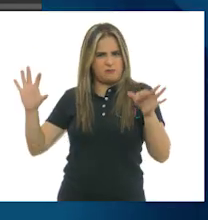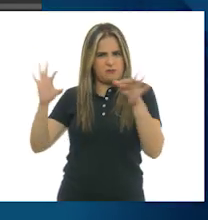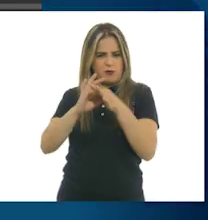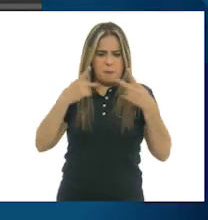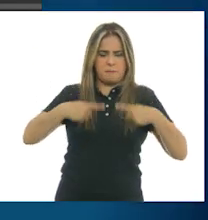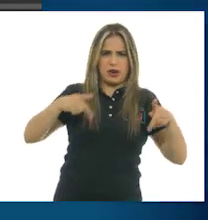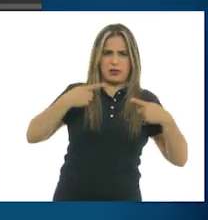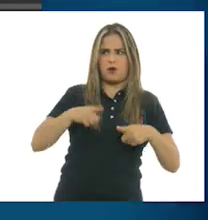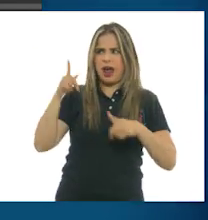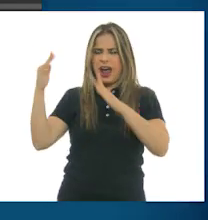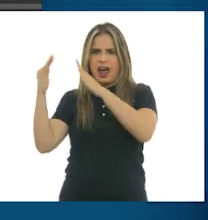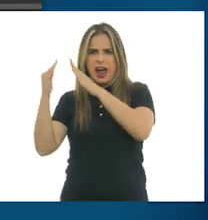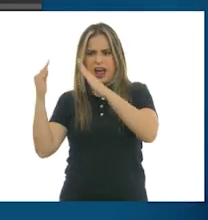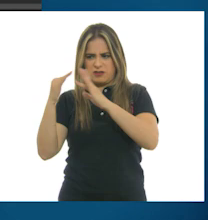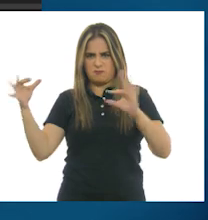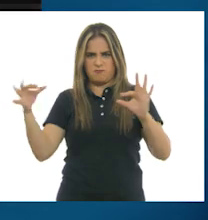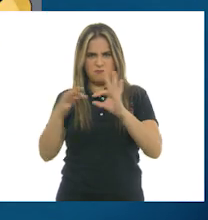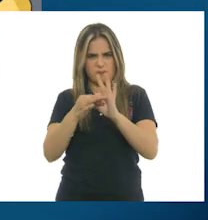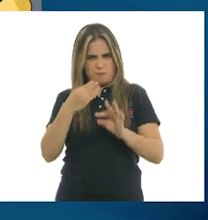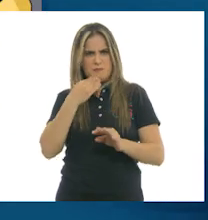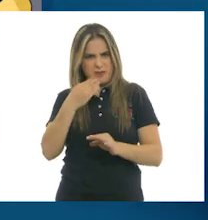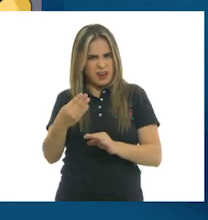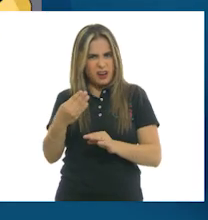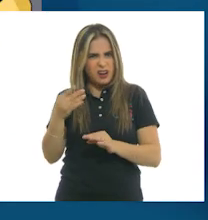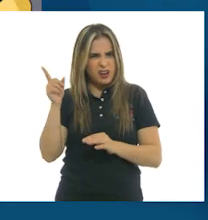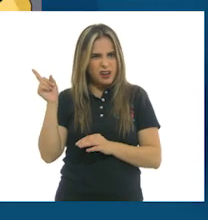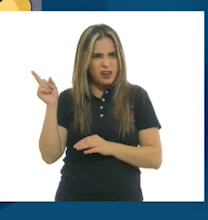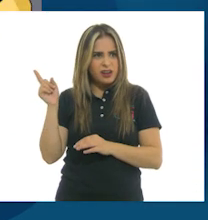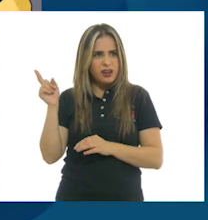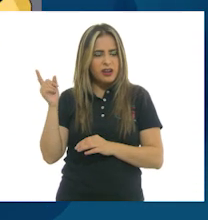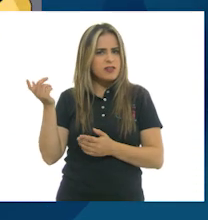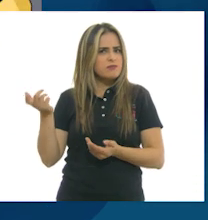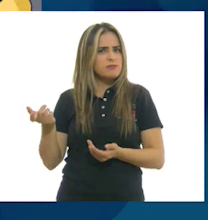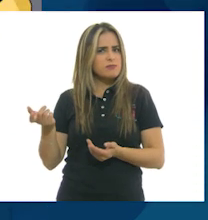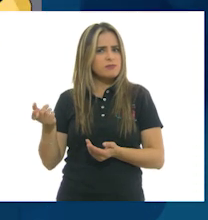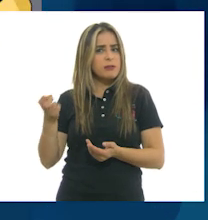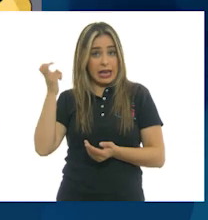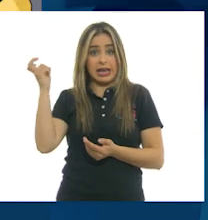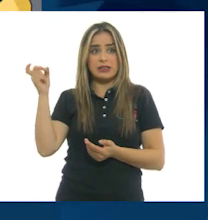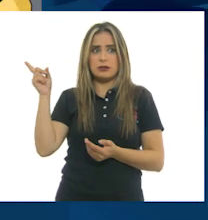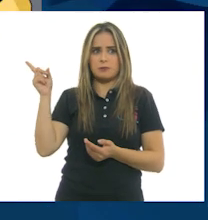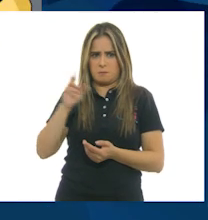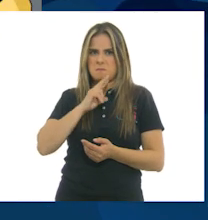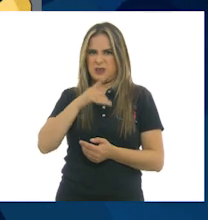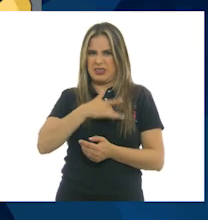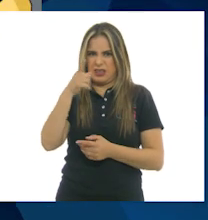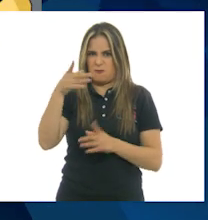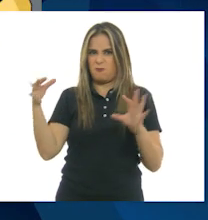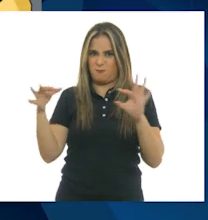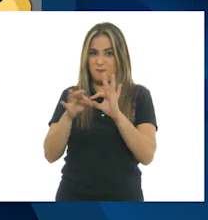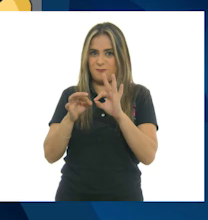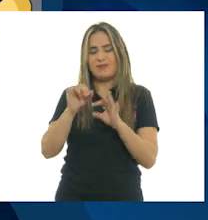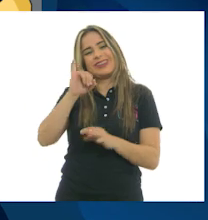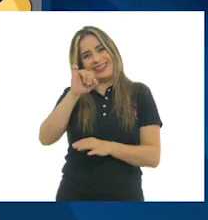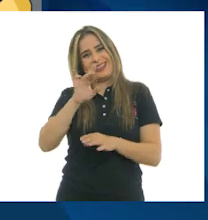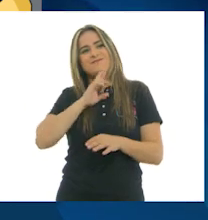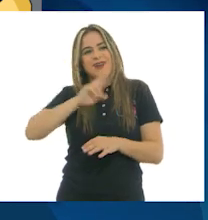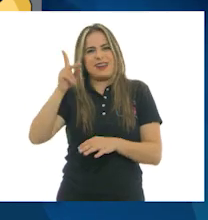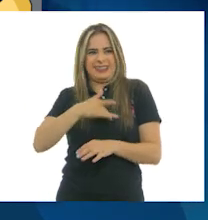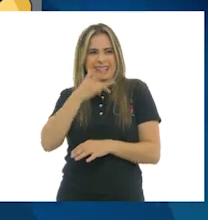esto, si solamente vamos a hablar de la forma? ¿Esto funciona mejor? Parece que sí, ¿verdad?